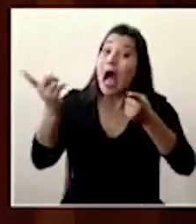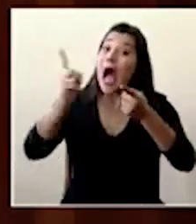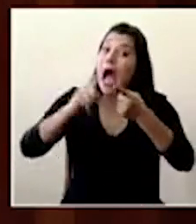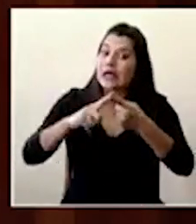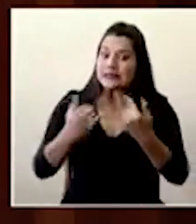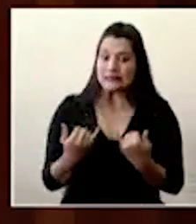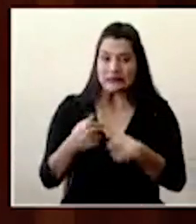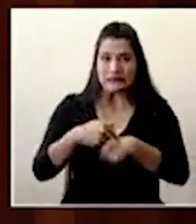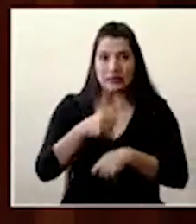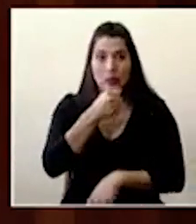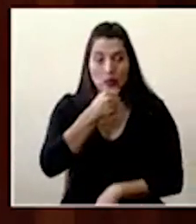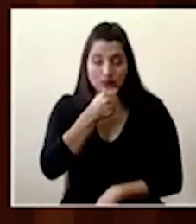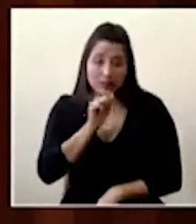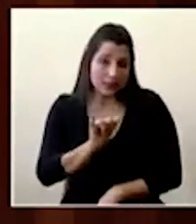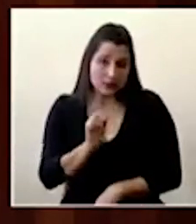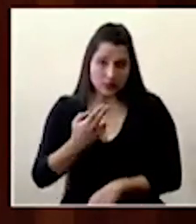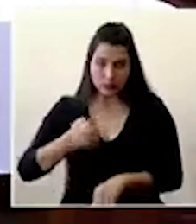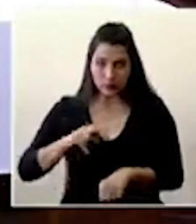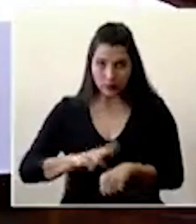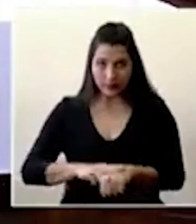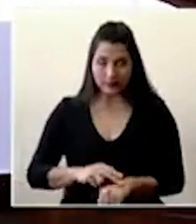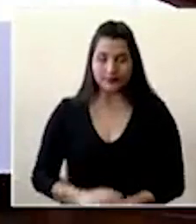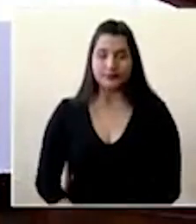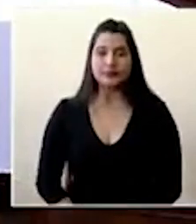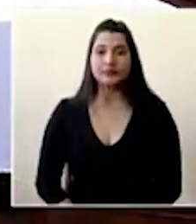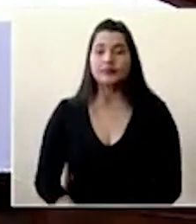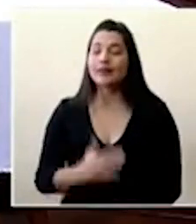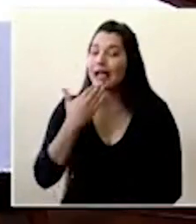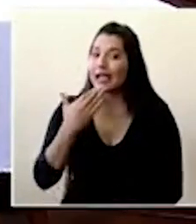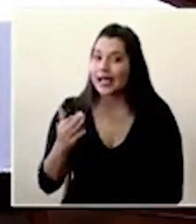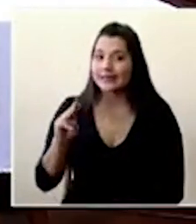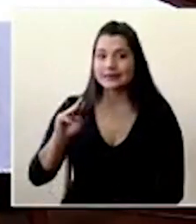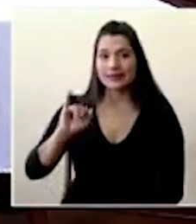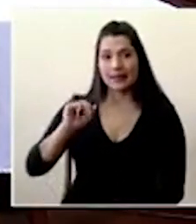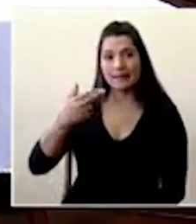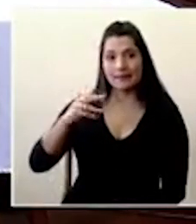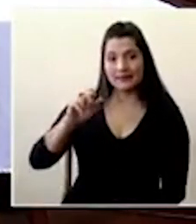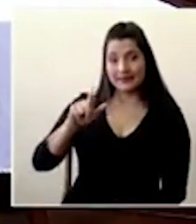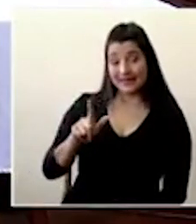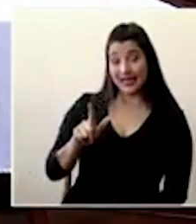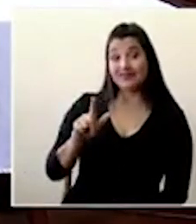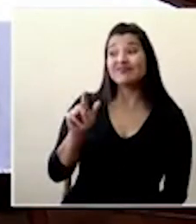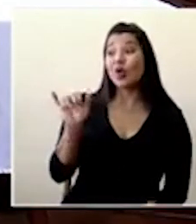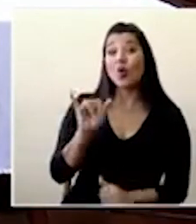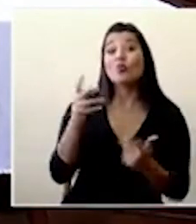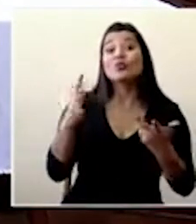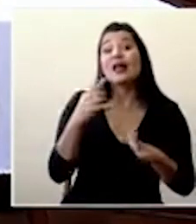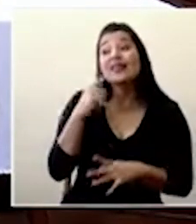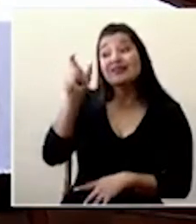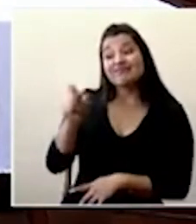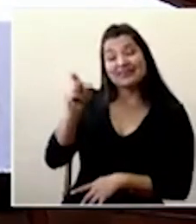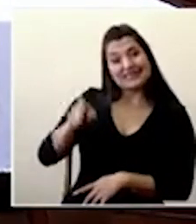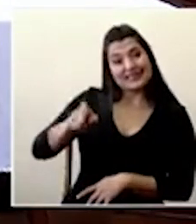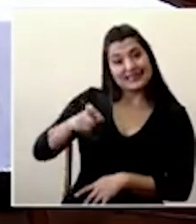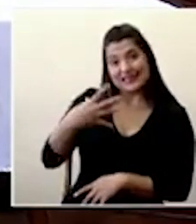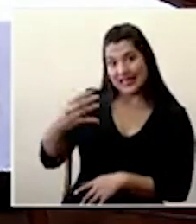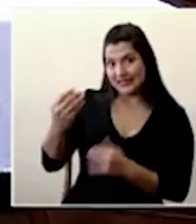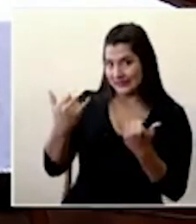conferencias de prensa como ha sido lo habitual estos días. Gracias, don Michael. Como les decía, don Michael se debe retirar para continuar con su agenda.